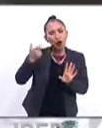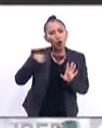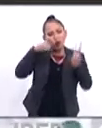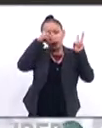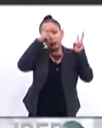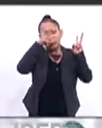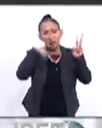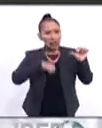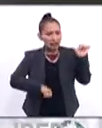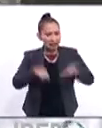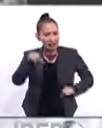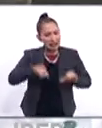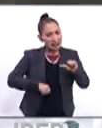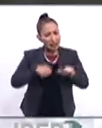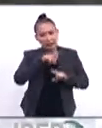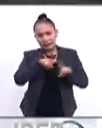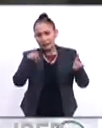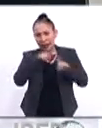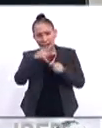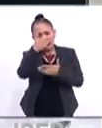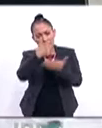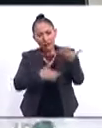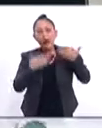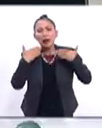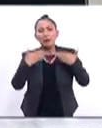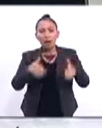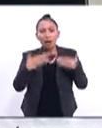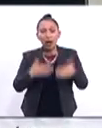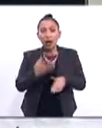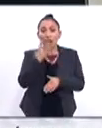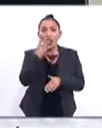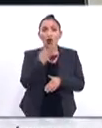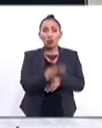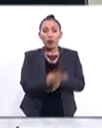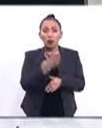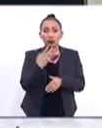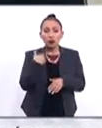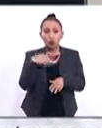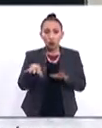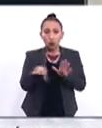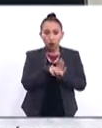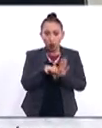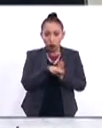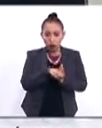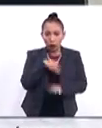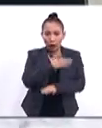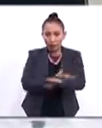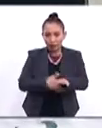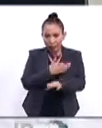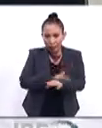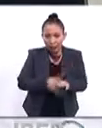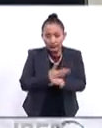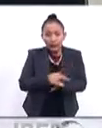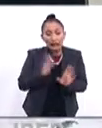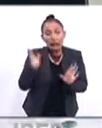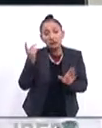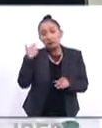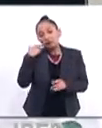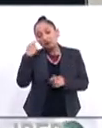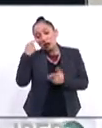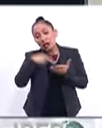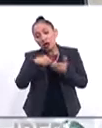agenda que estamos hablando ahora de Panamá, 4.15 de la tarde y se espera entonces que